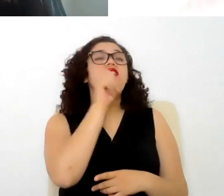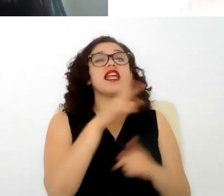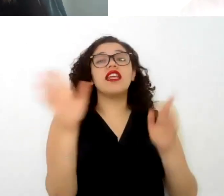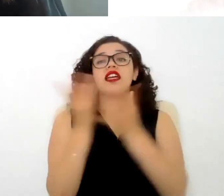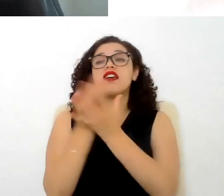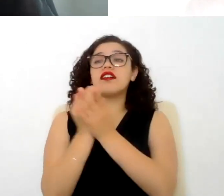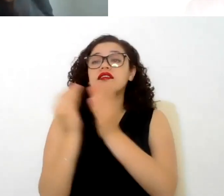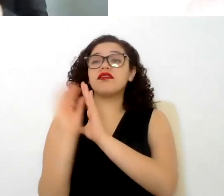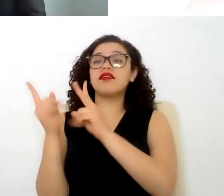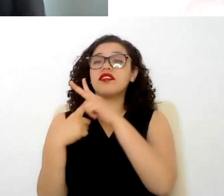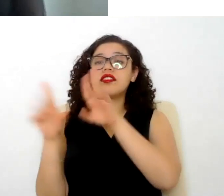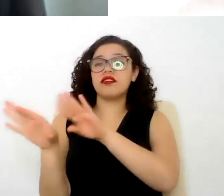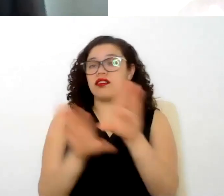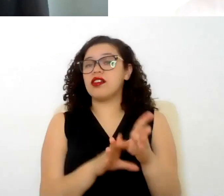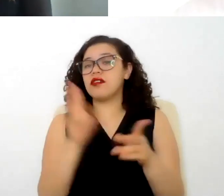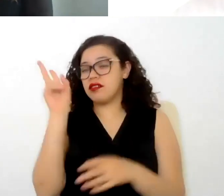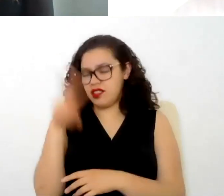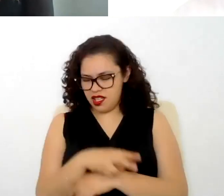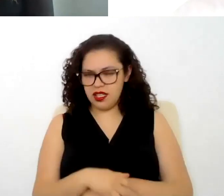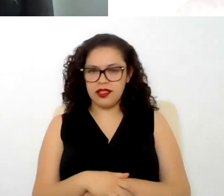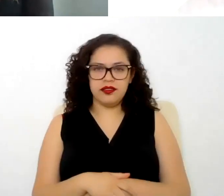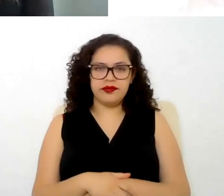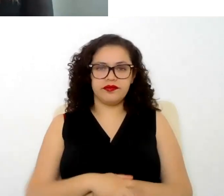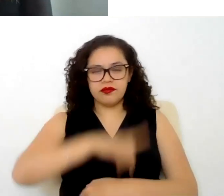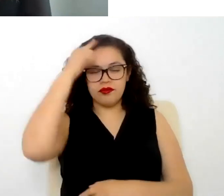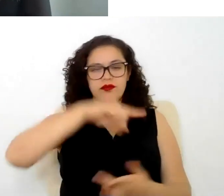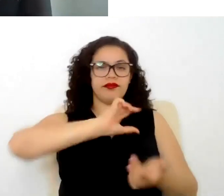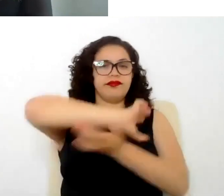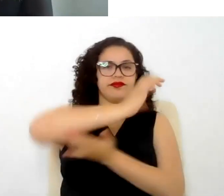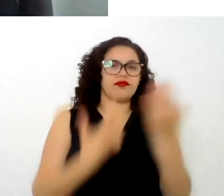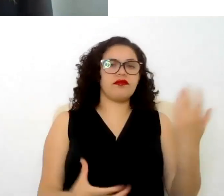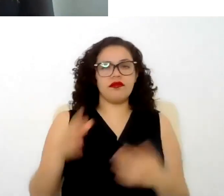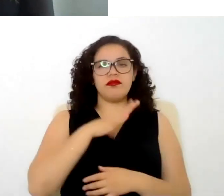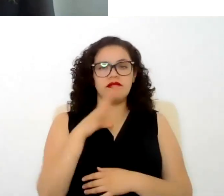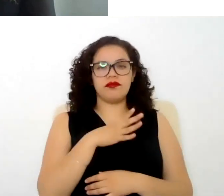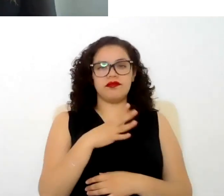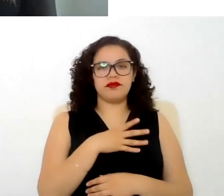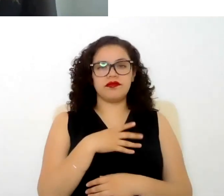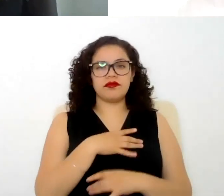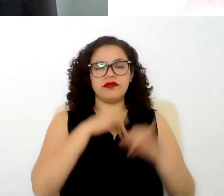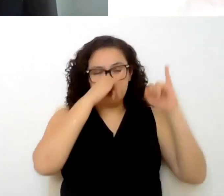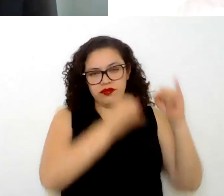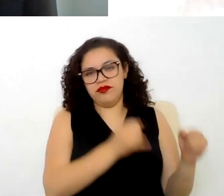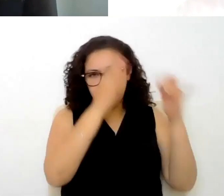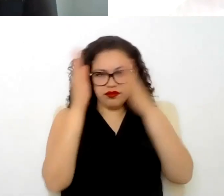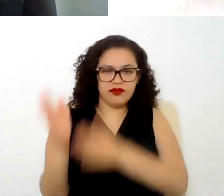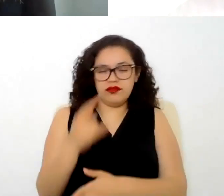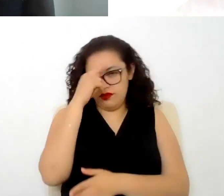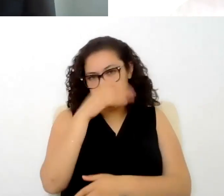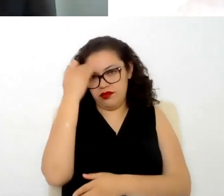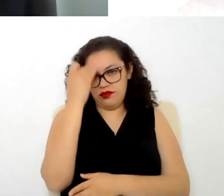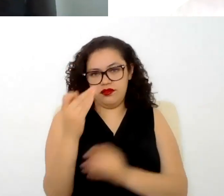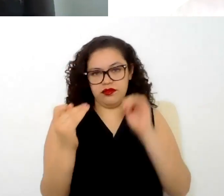inicial ¿verdad? ok en los tipos de contrato prácticamente la división que se hace atiende a la temporalidad